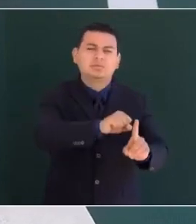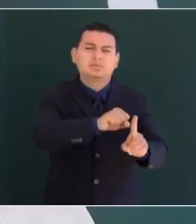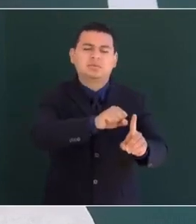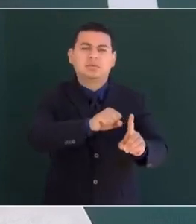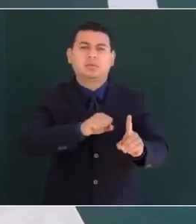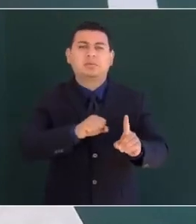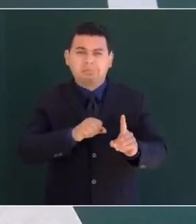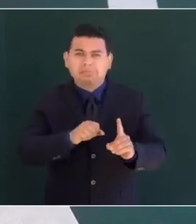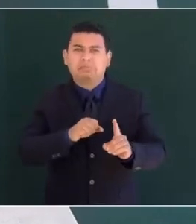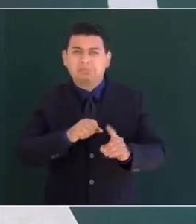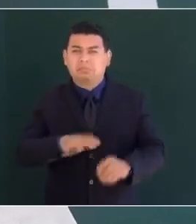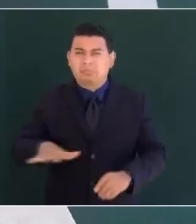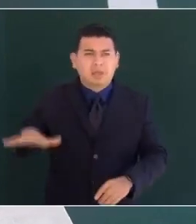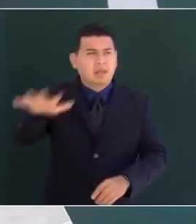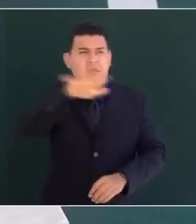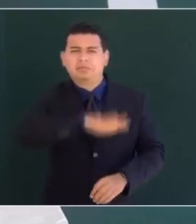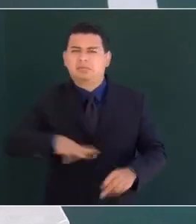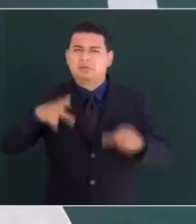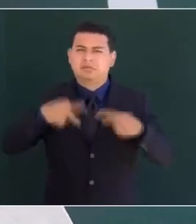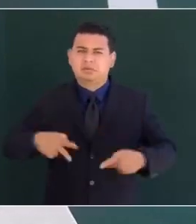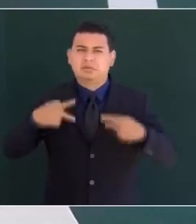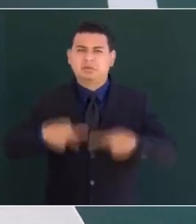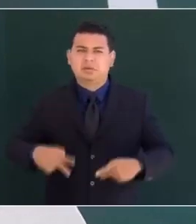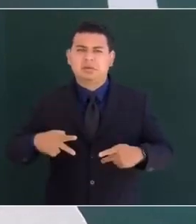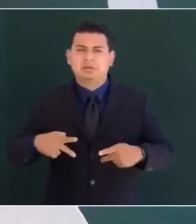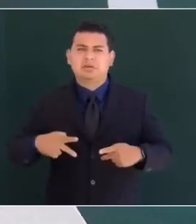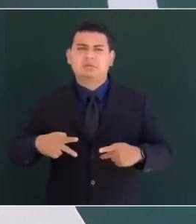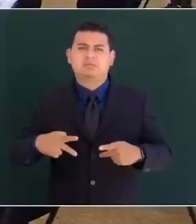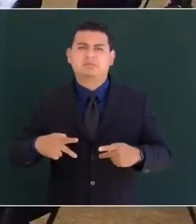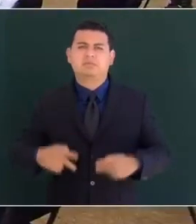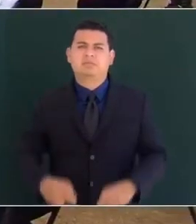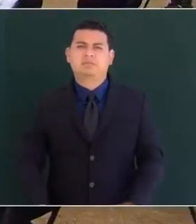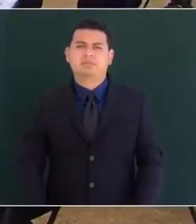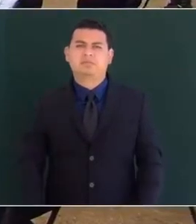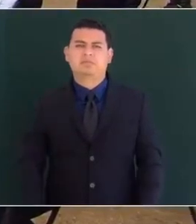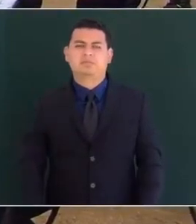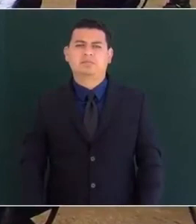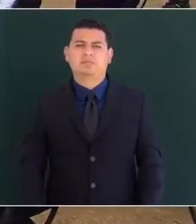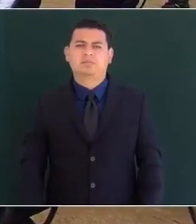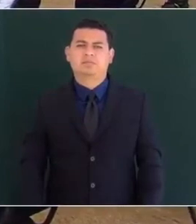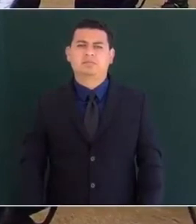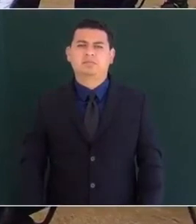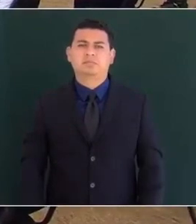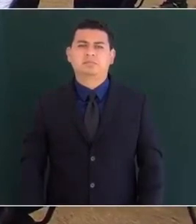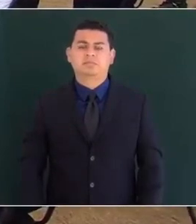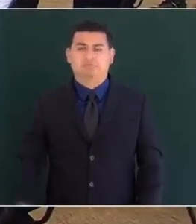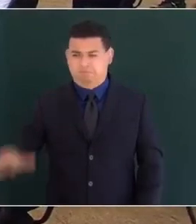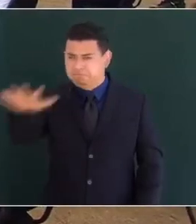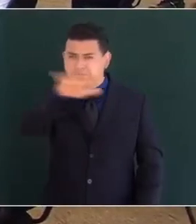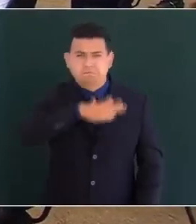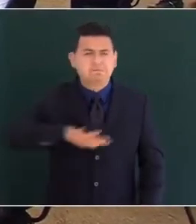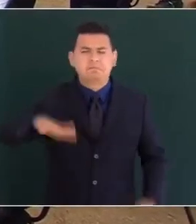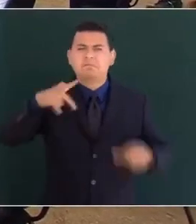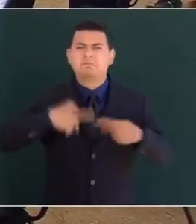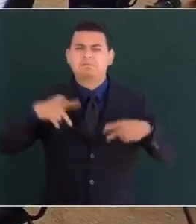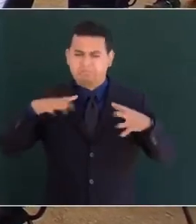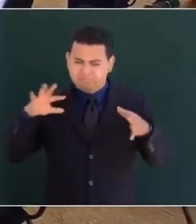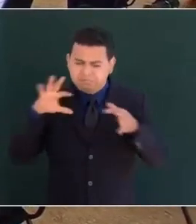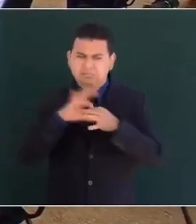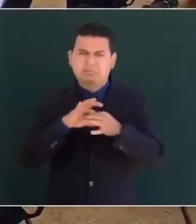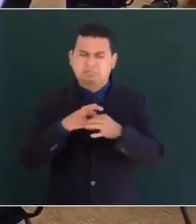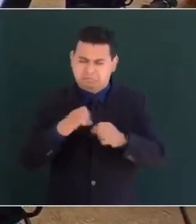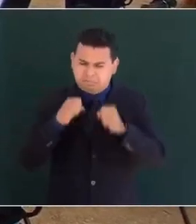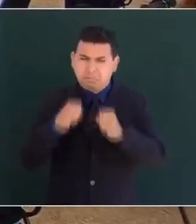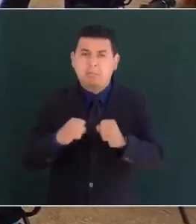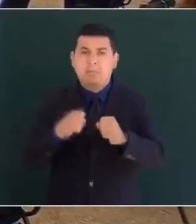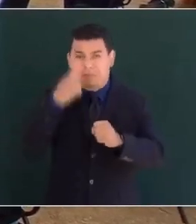de que toda la gente esté unida y que salgan adelante de la